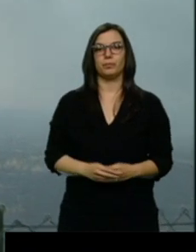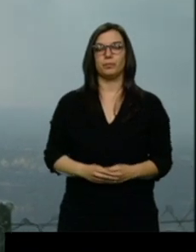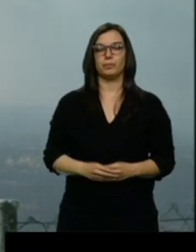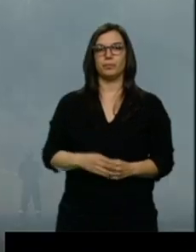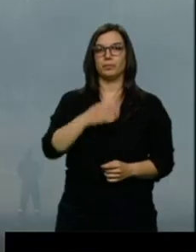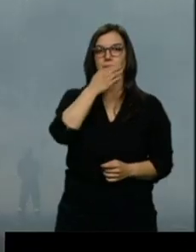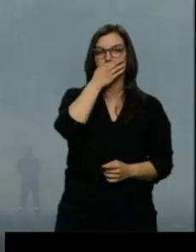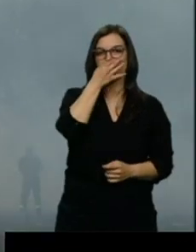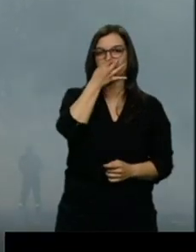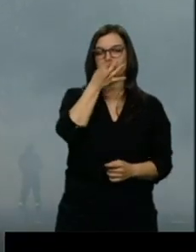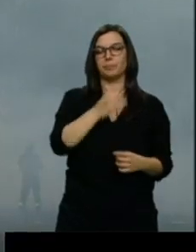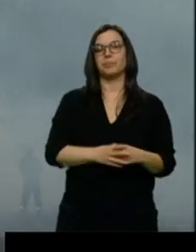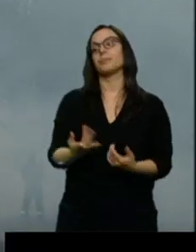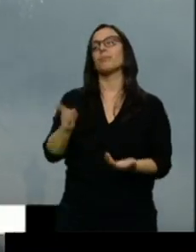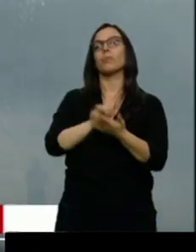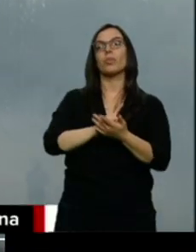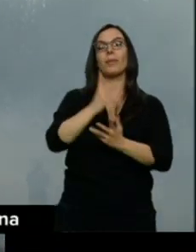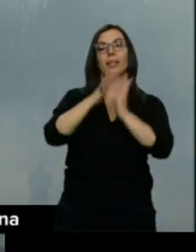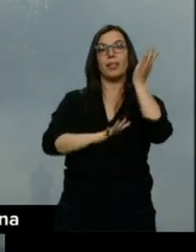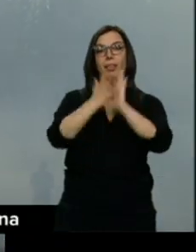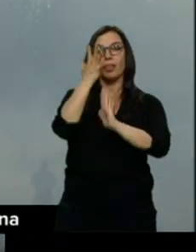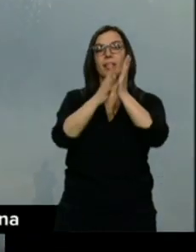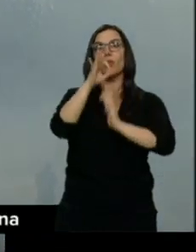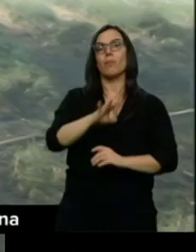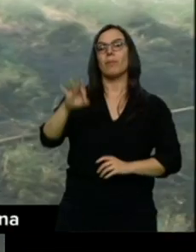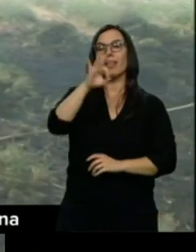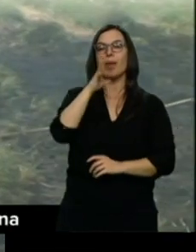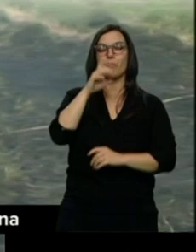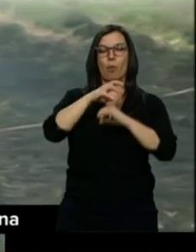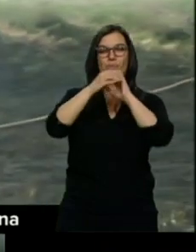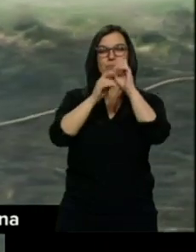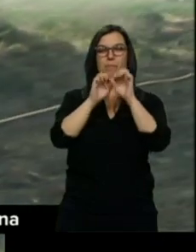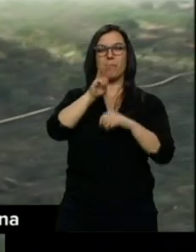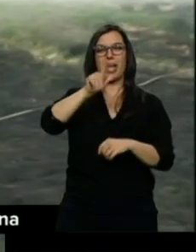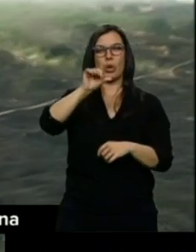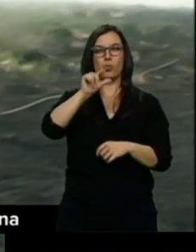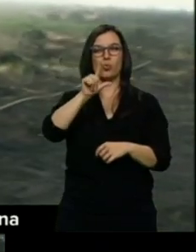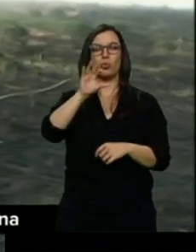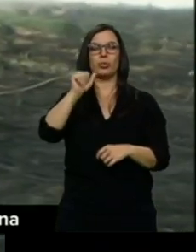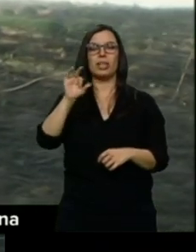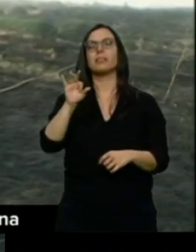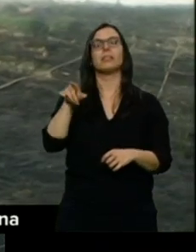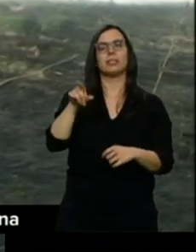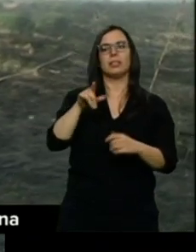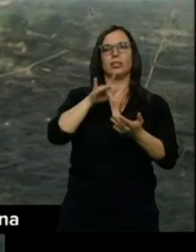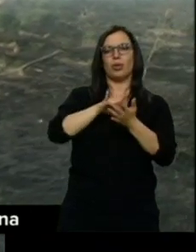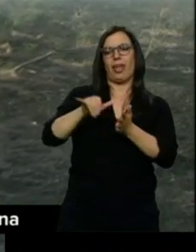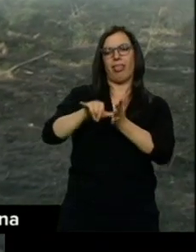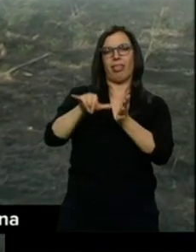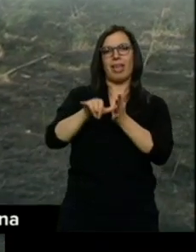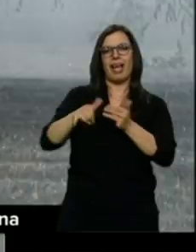De nuevo, otro incendio en Palencia provocado por las pelusas. Las llamas han arrasado varias fincas junto a la dársena del canal de Castilla.